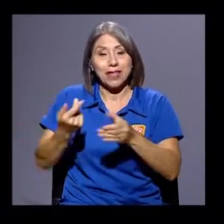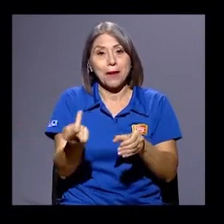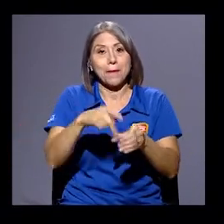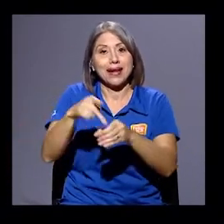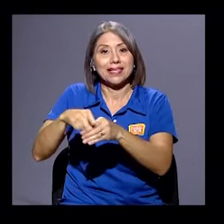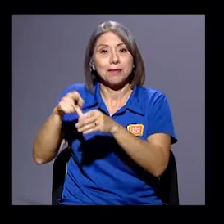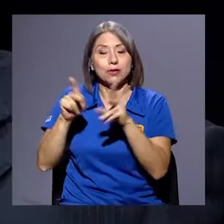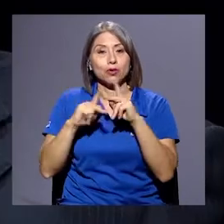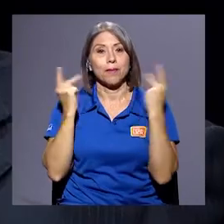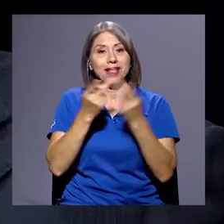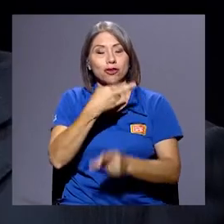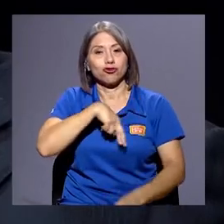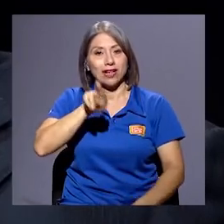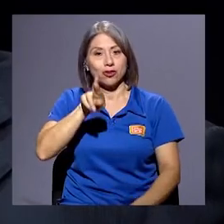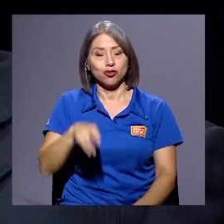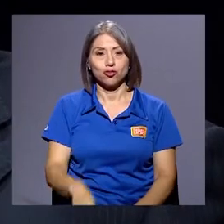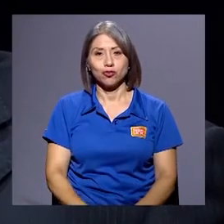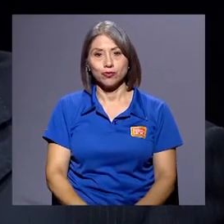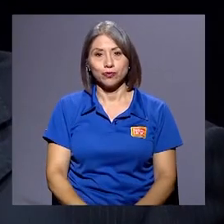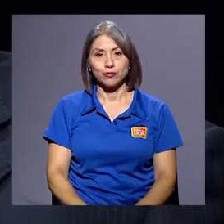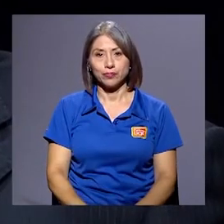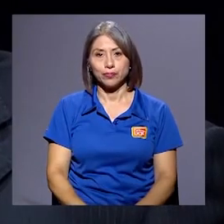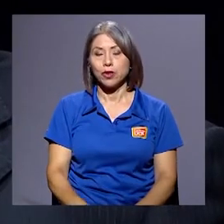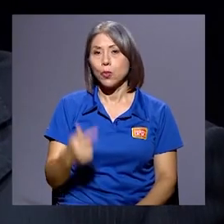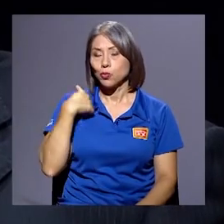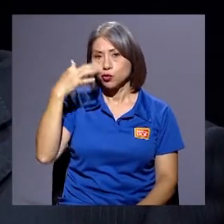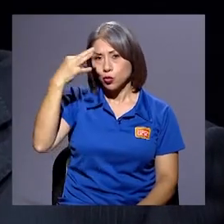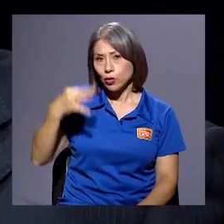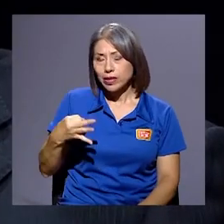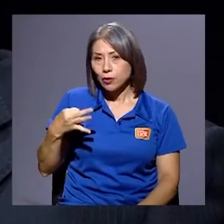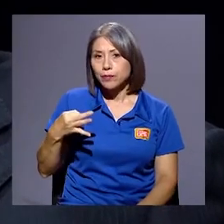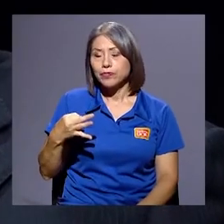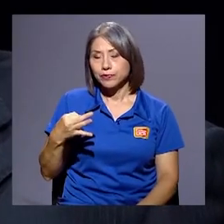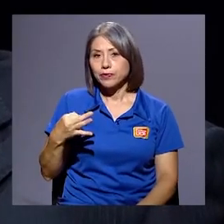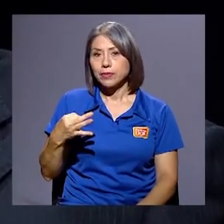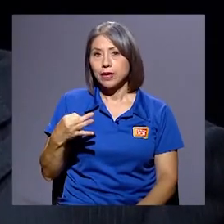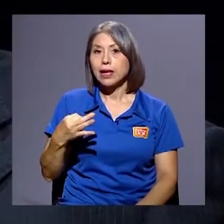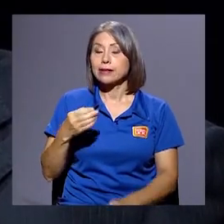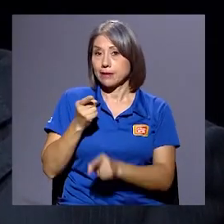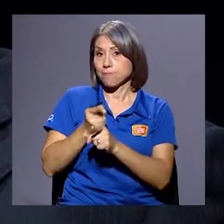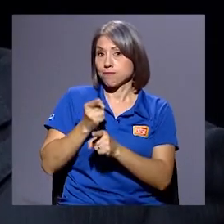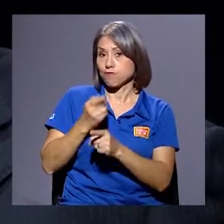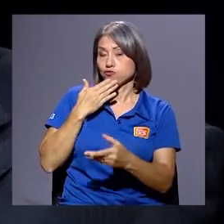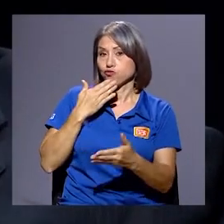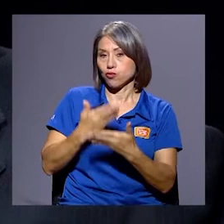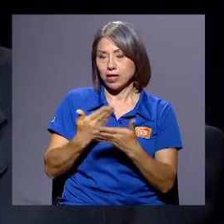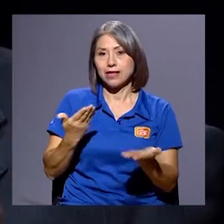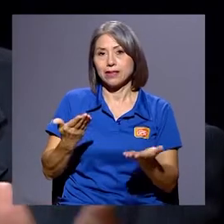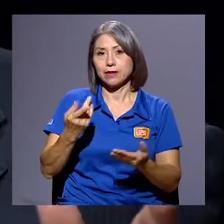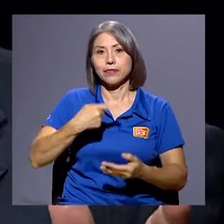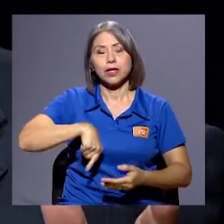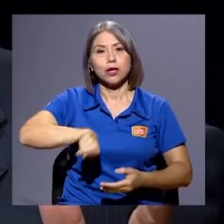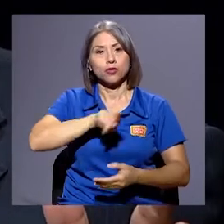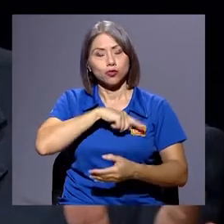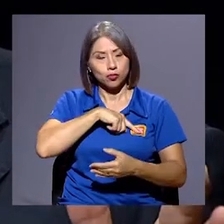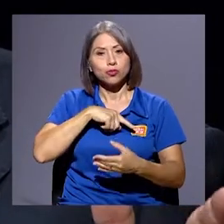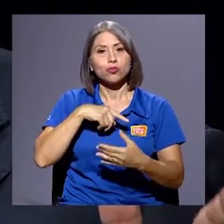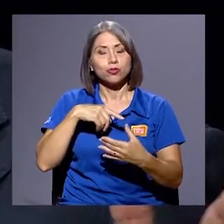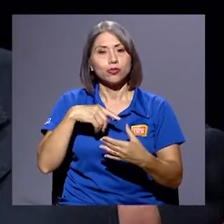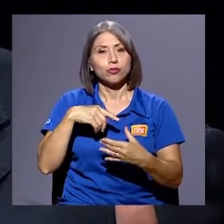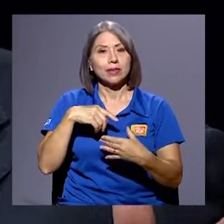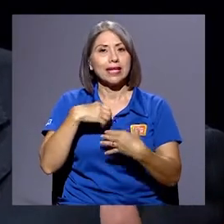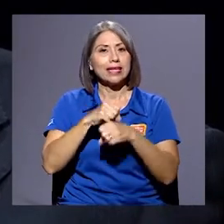partidos religiosos. Bueno, yo creo que sería prudente que hiciéramos una mirada además